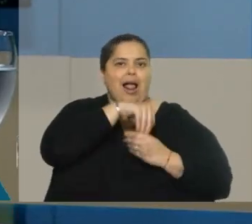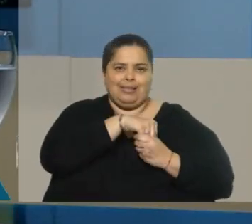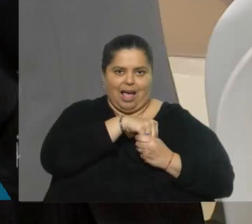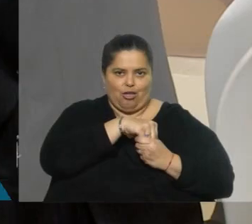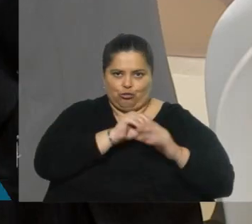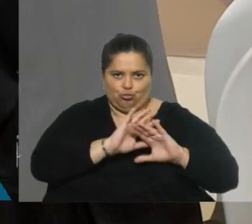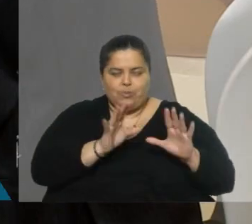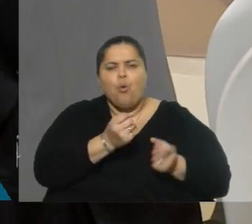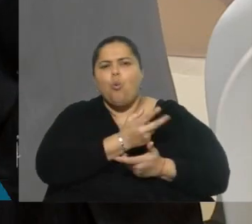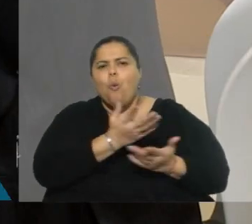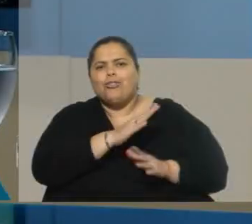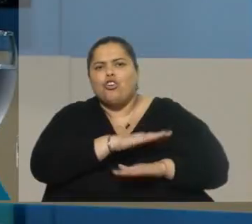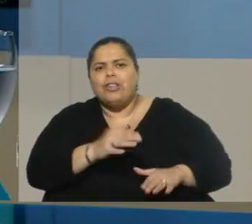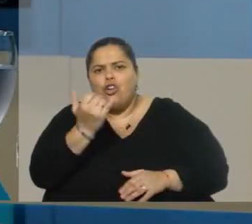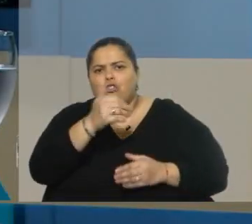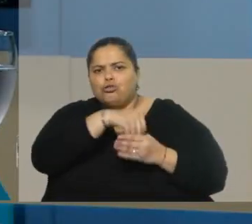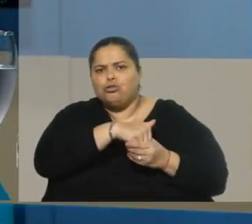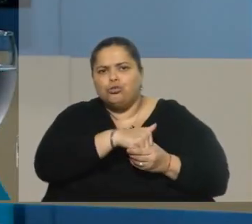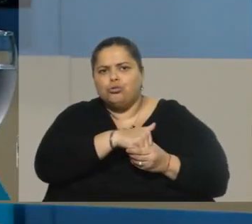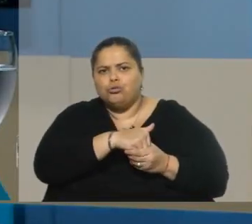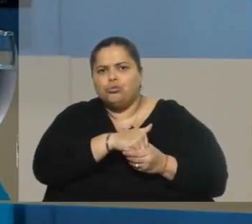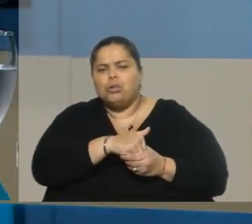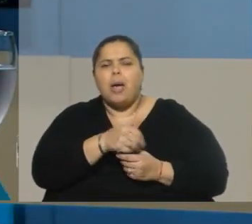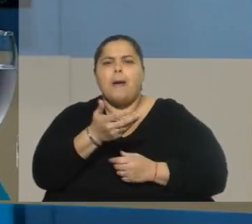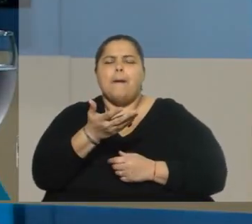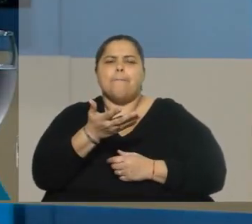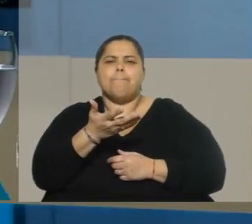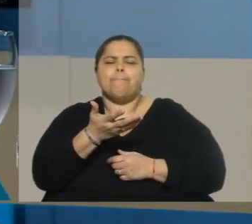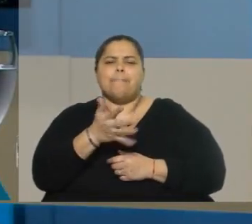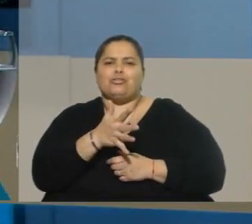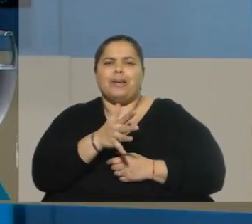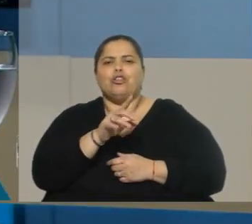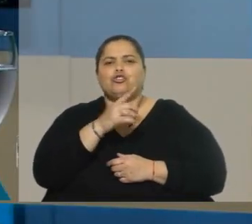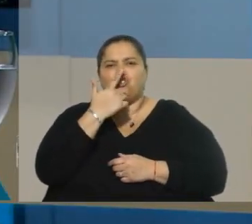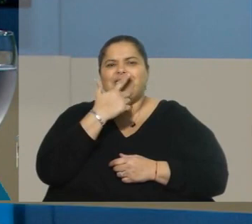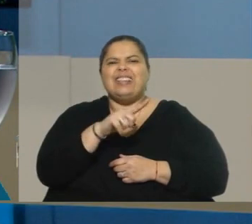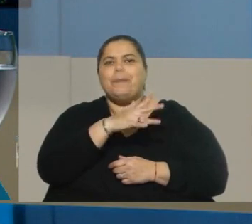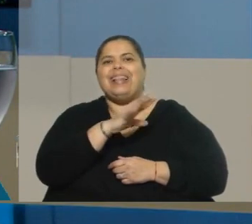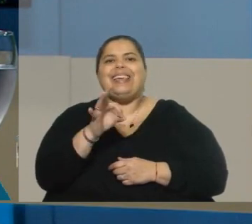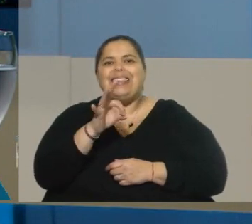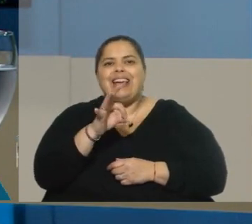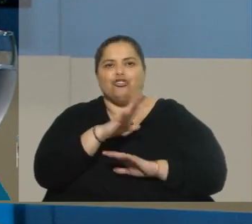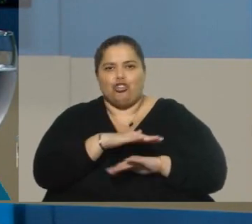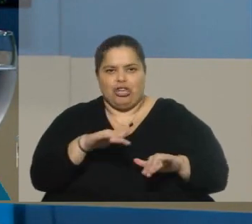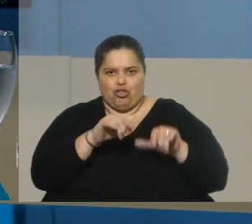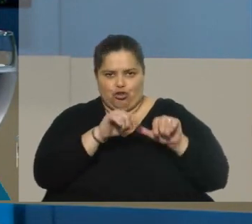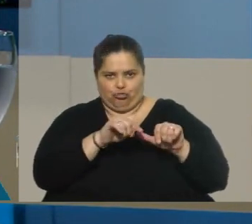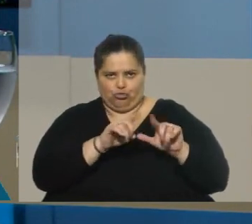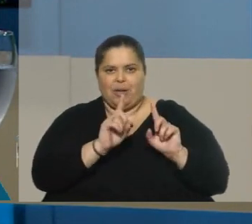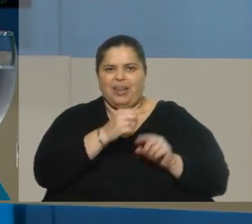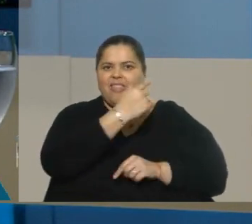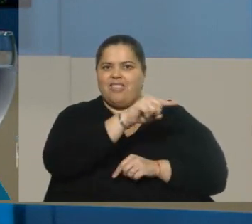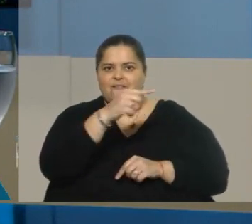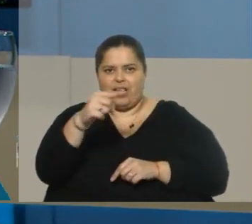exactamente. ¿Cuántos están en esa situación, me dijo? En esa situación, en este momento tenemos aproximadamente unos 7.500, en distintas modalidades también.